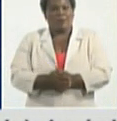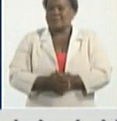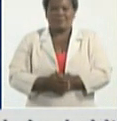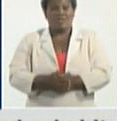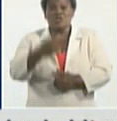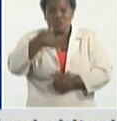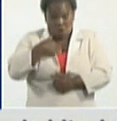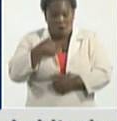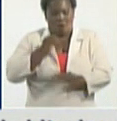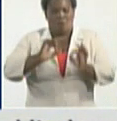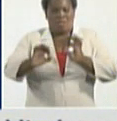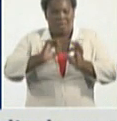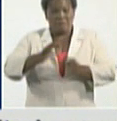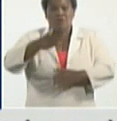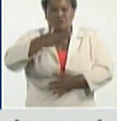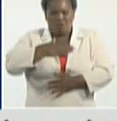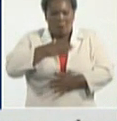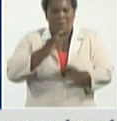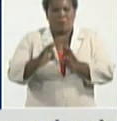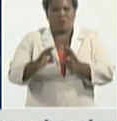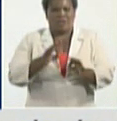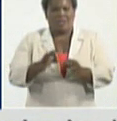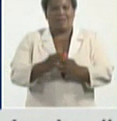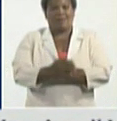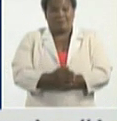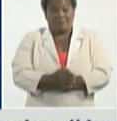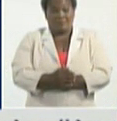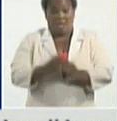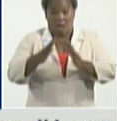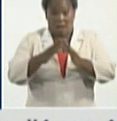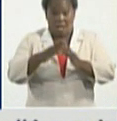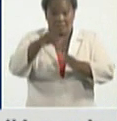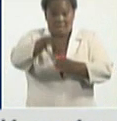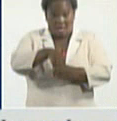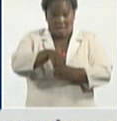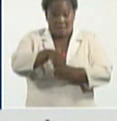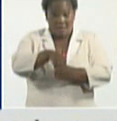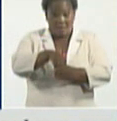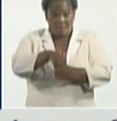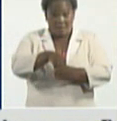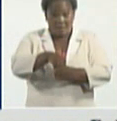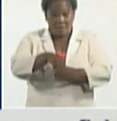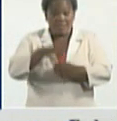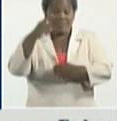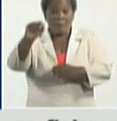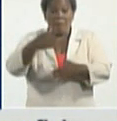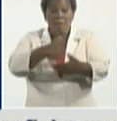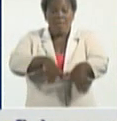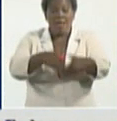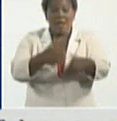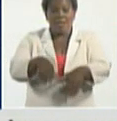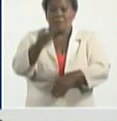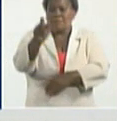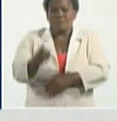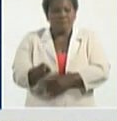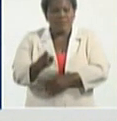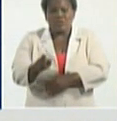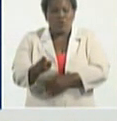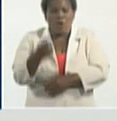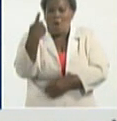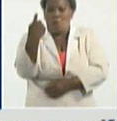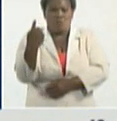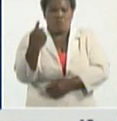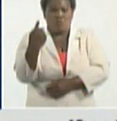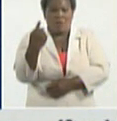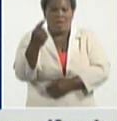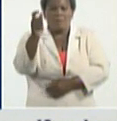proteger del domicilio que salga nada más que el imprescindible que además es imprescindible que sea el de